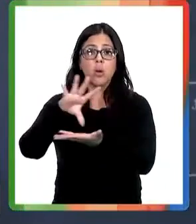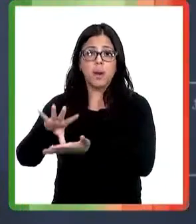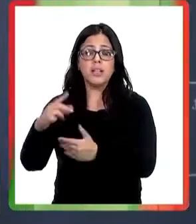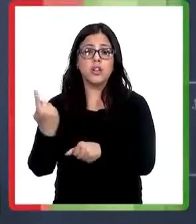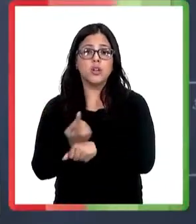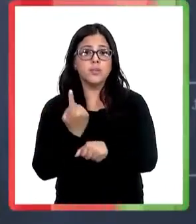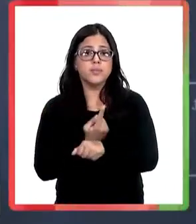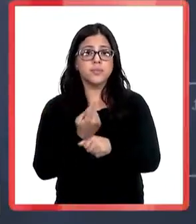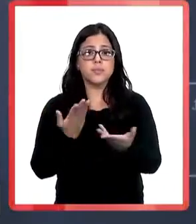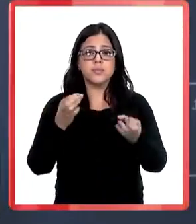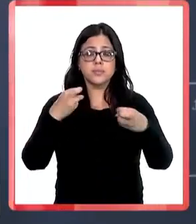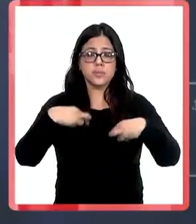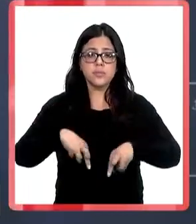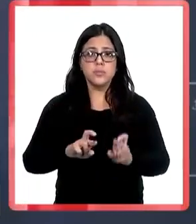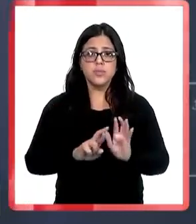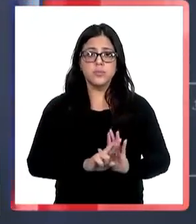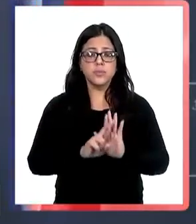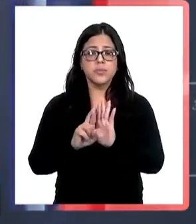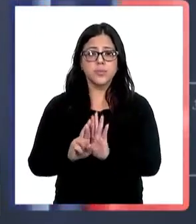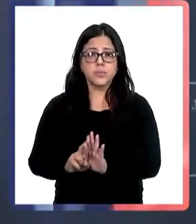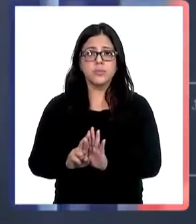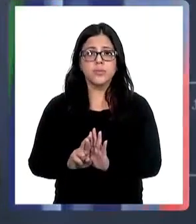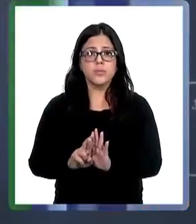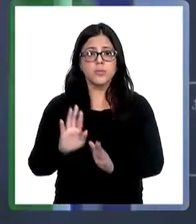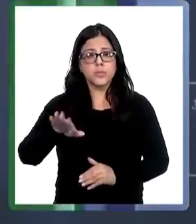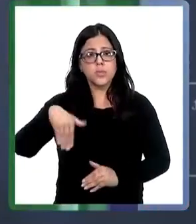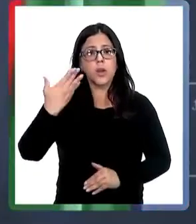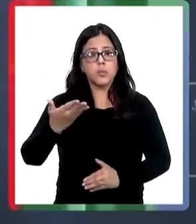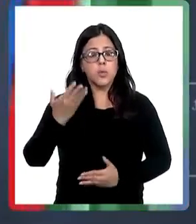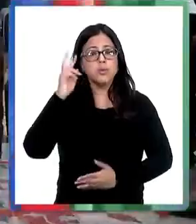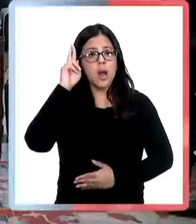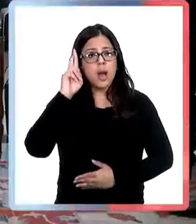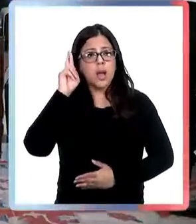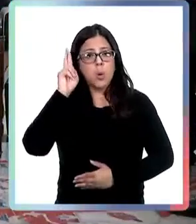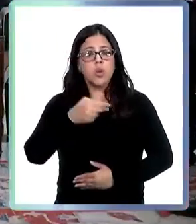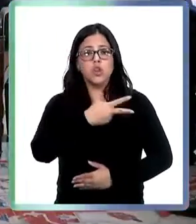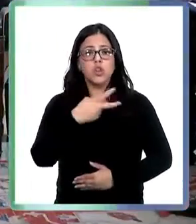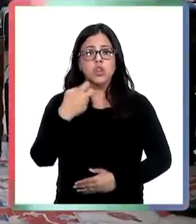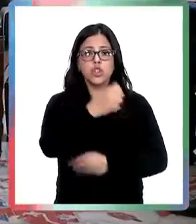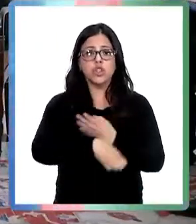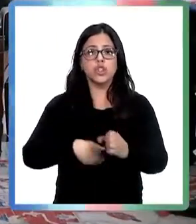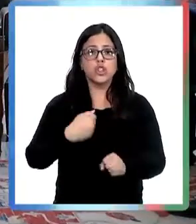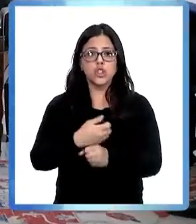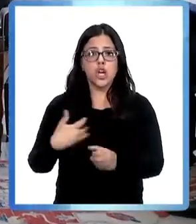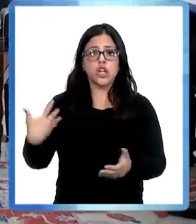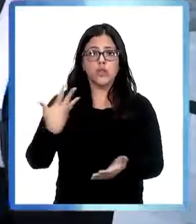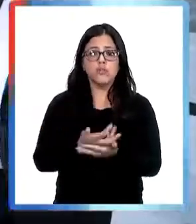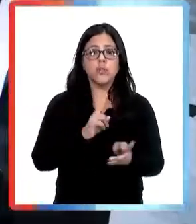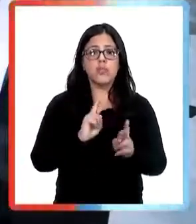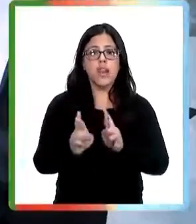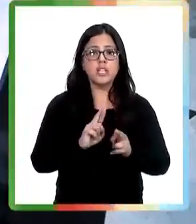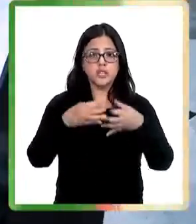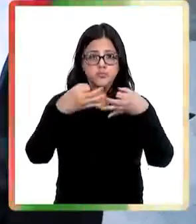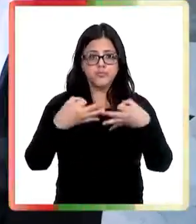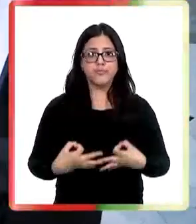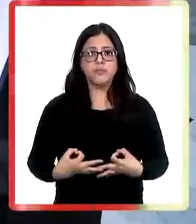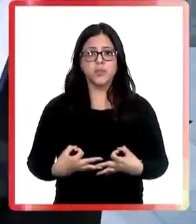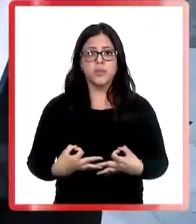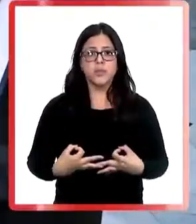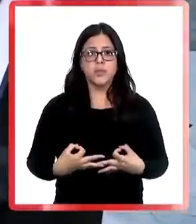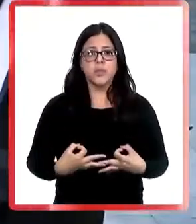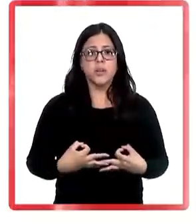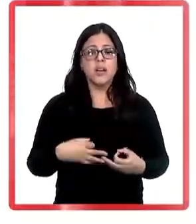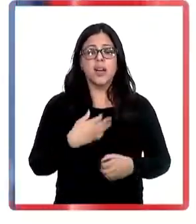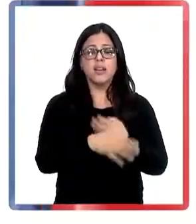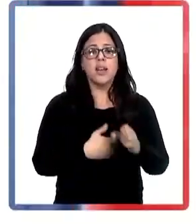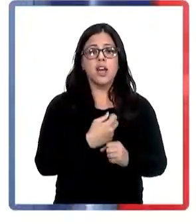de manera sustantiva en beneficio de nuestros ciudadanos y ciudadanas. En el ámbito bilateral, conversamos acerca de la oportunidad